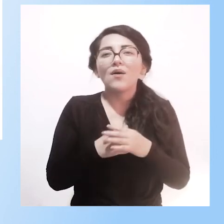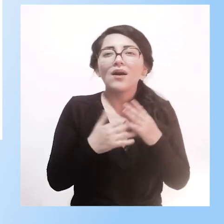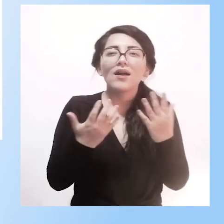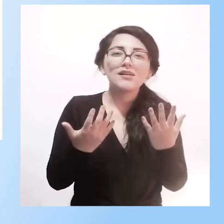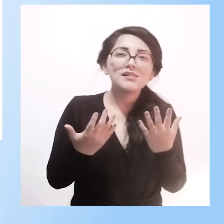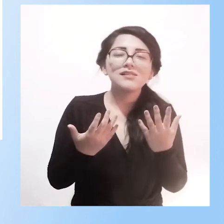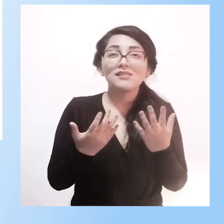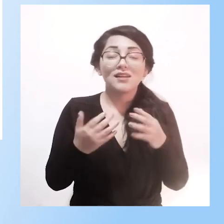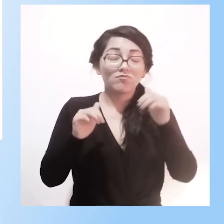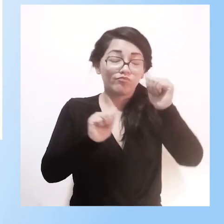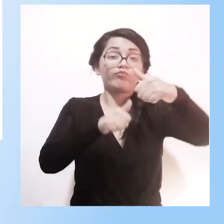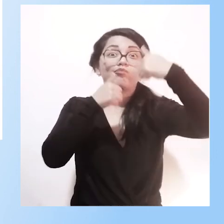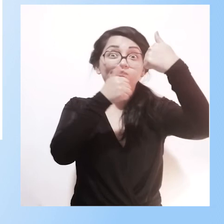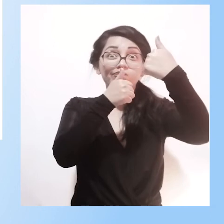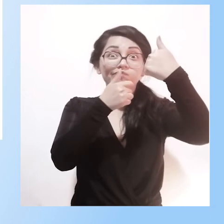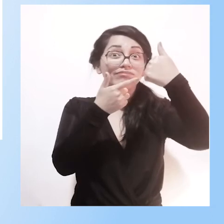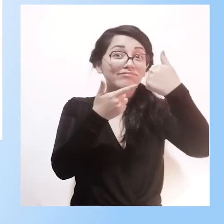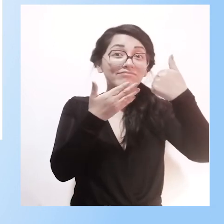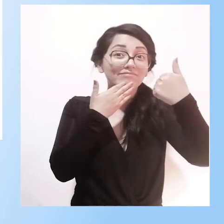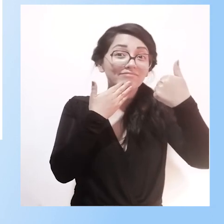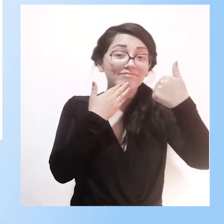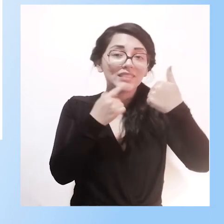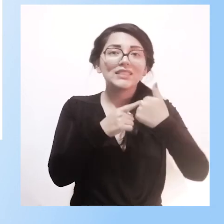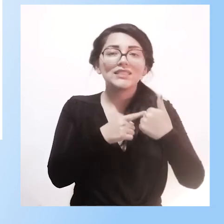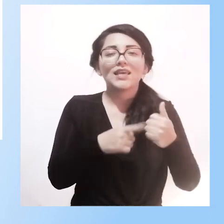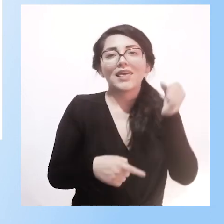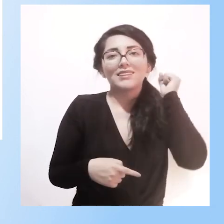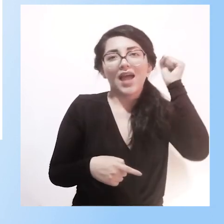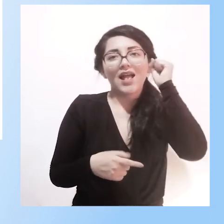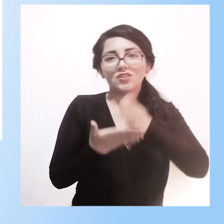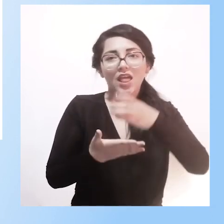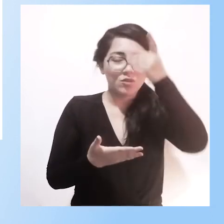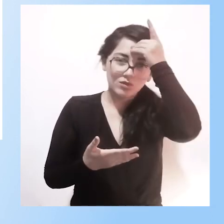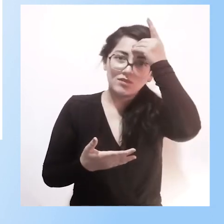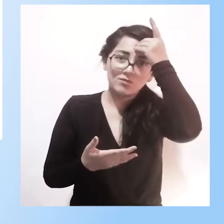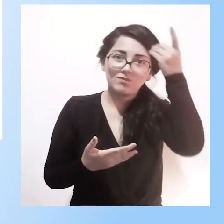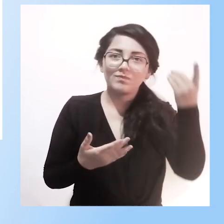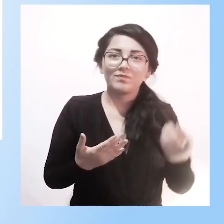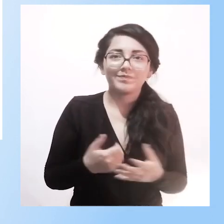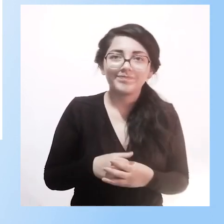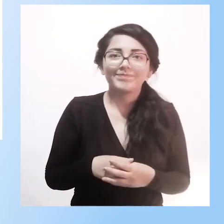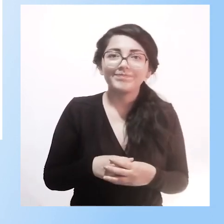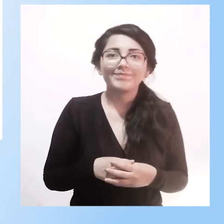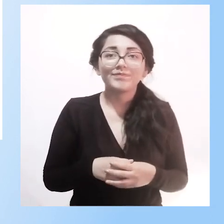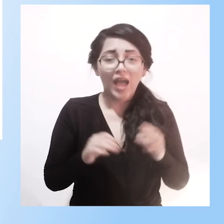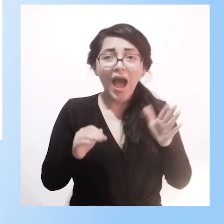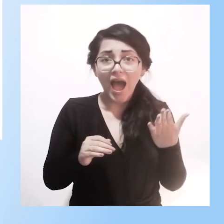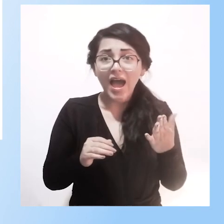el gran desafío es, no es, el derecho a la educación que hay, pero